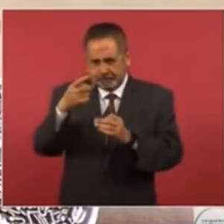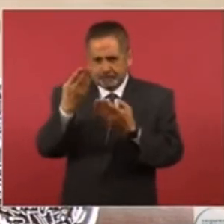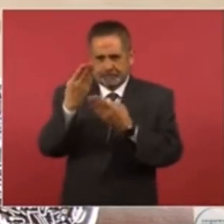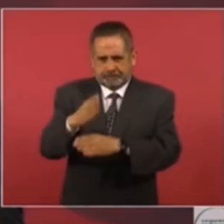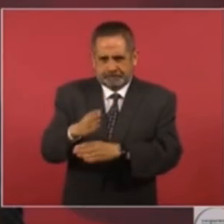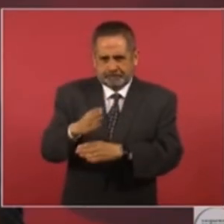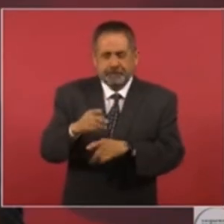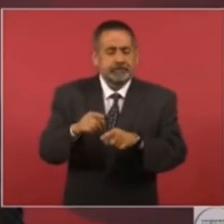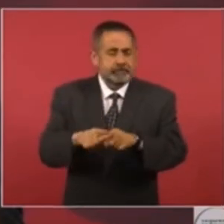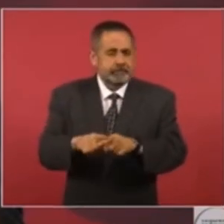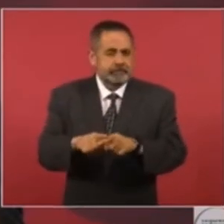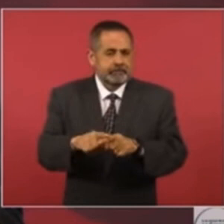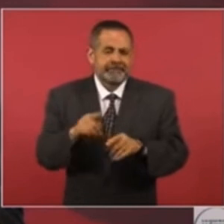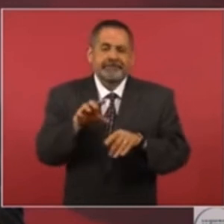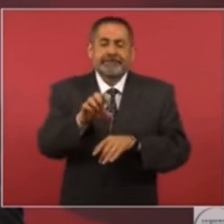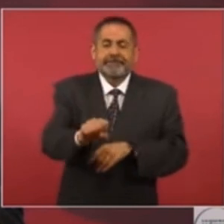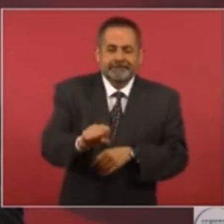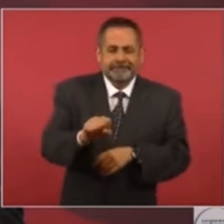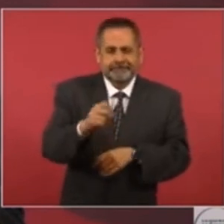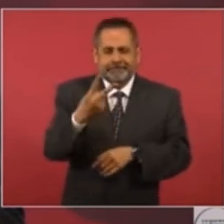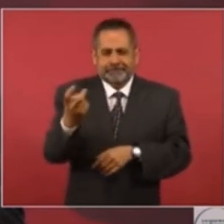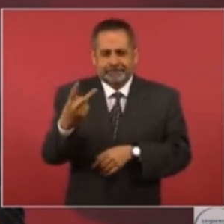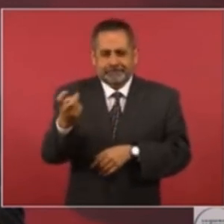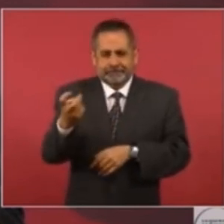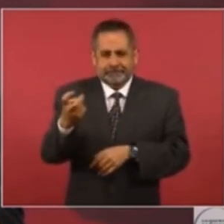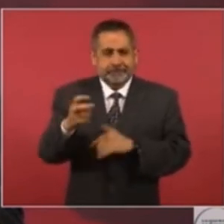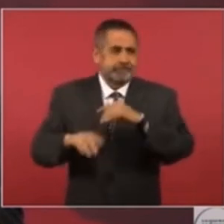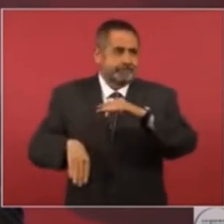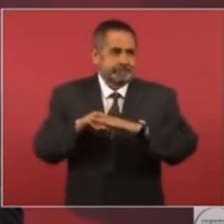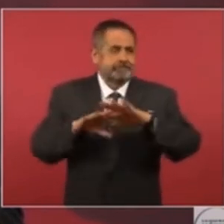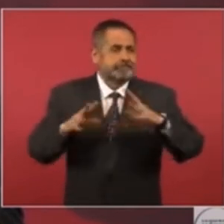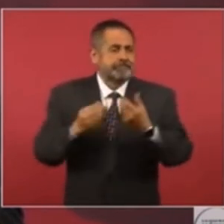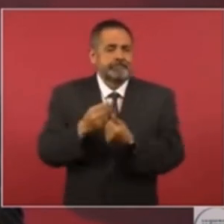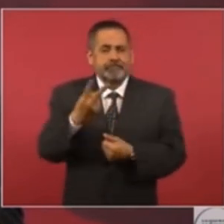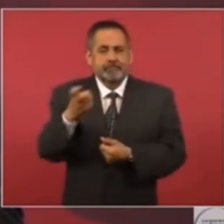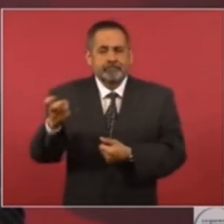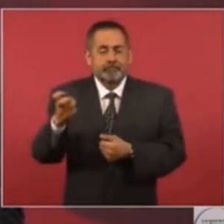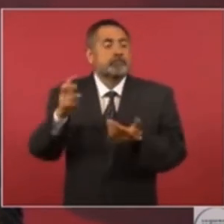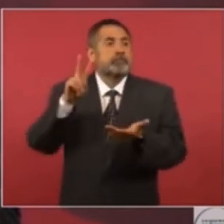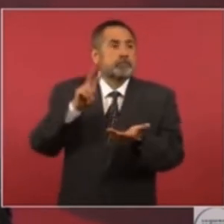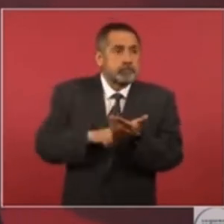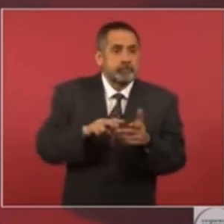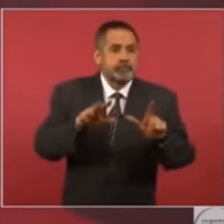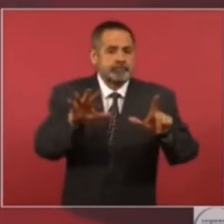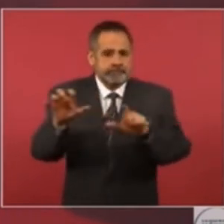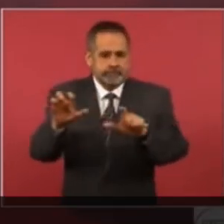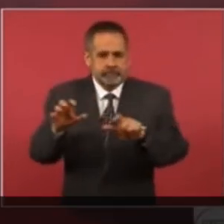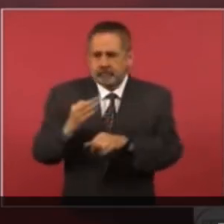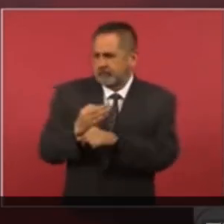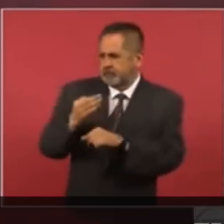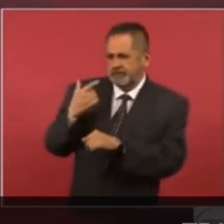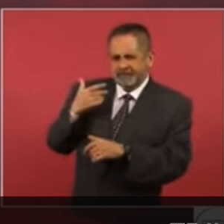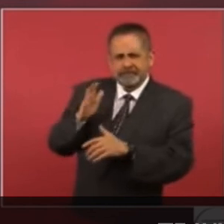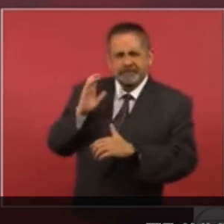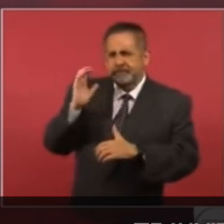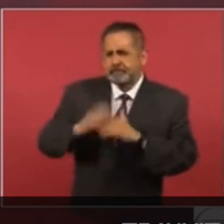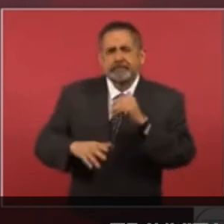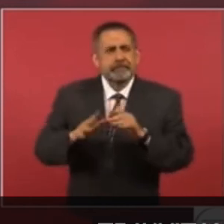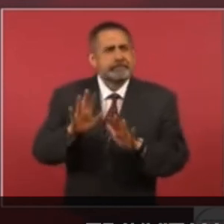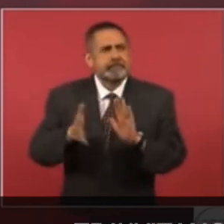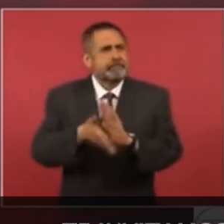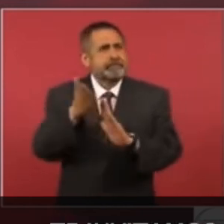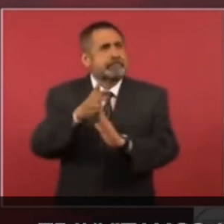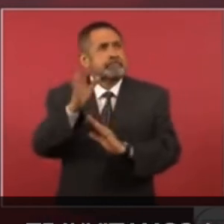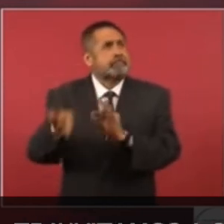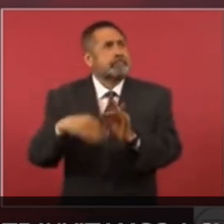Incluso ya están en proceso de construcción, terminados como dos mil